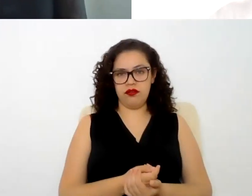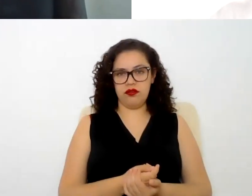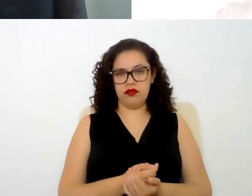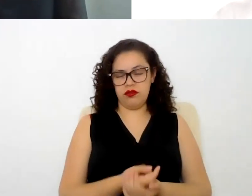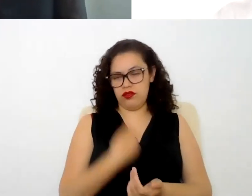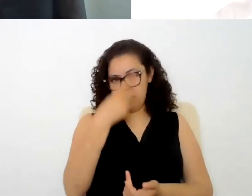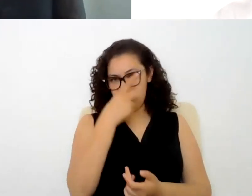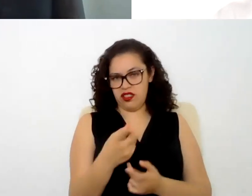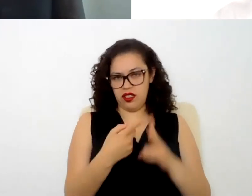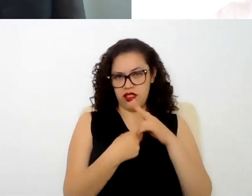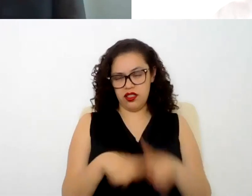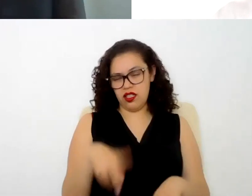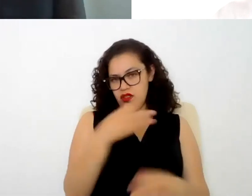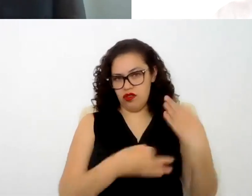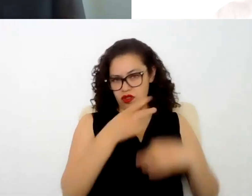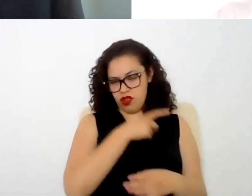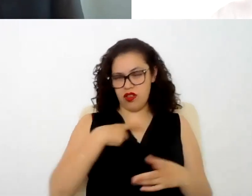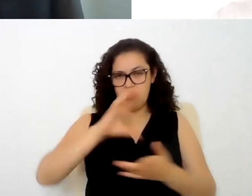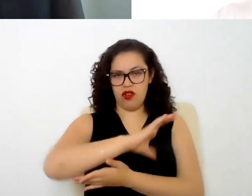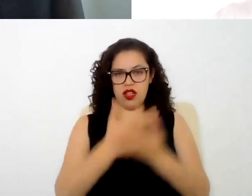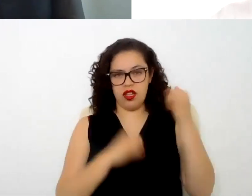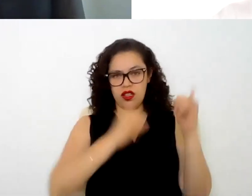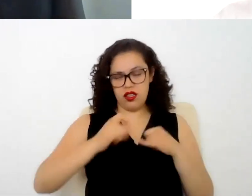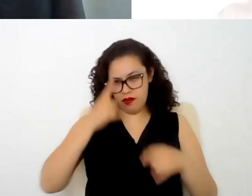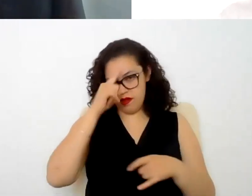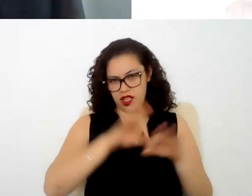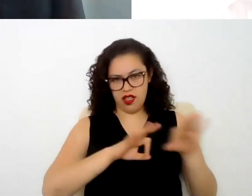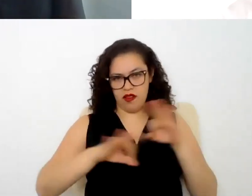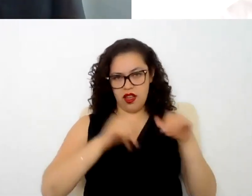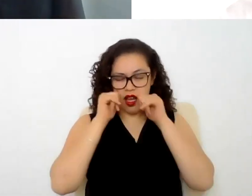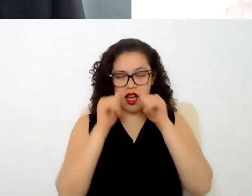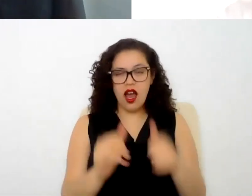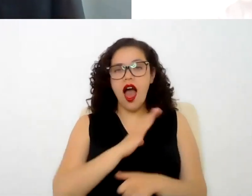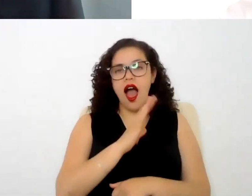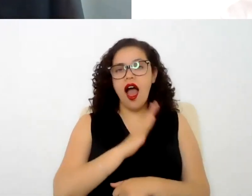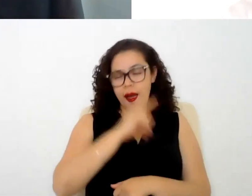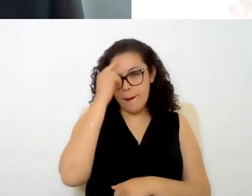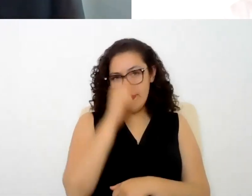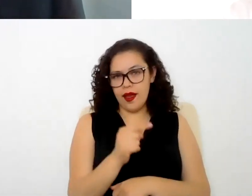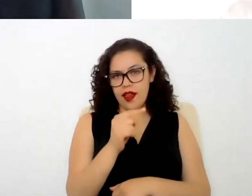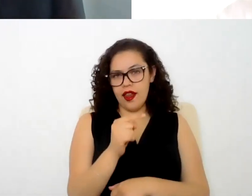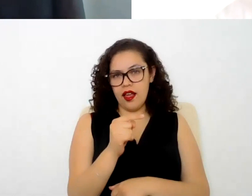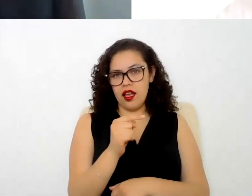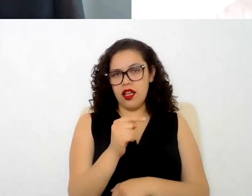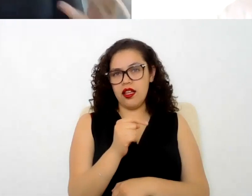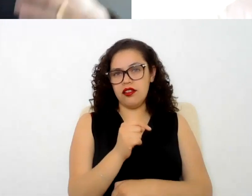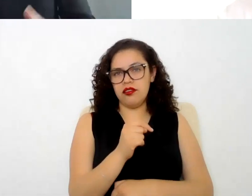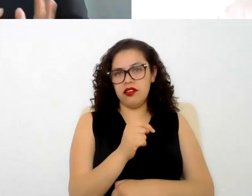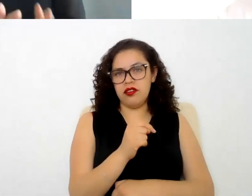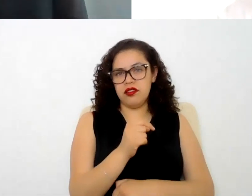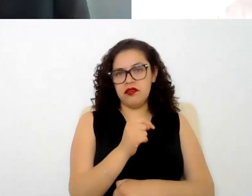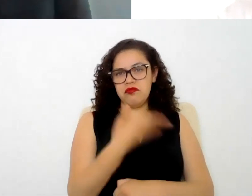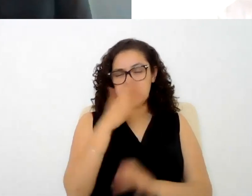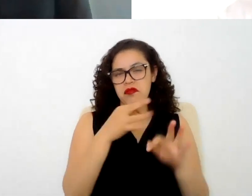principio por regla general todos los contratos individuales de trabajo atienden a que son por tiempo indeterminado entonces hay